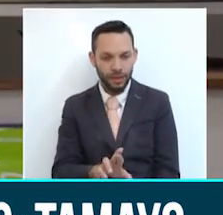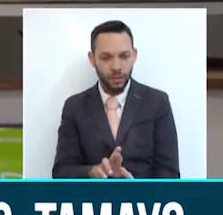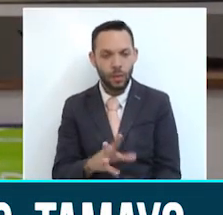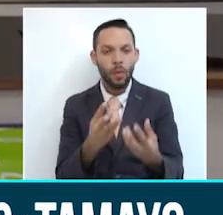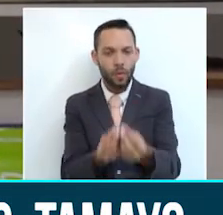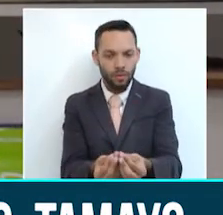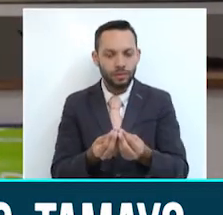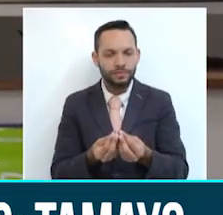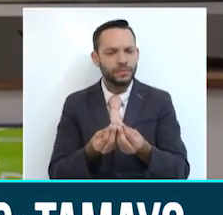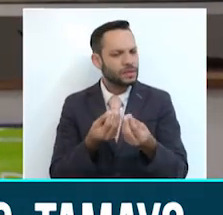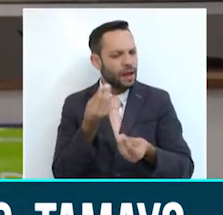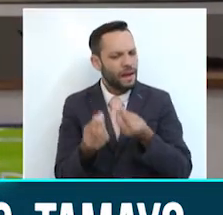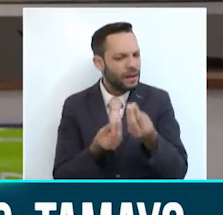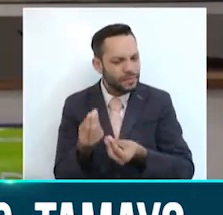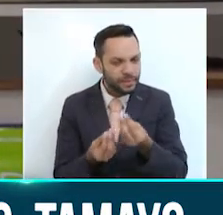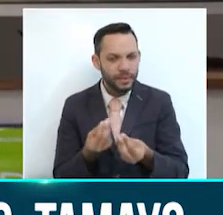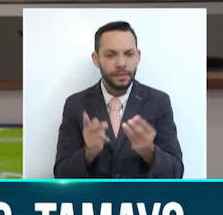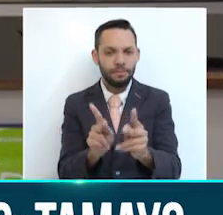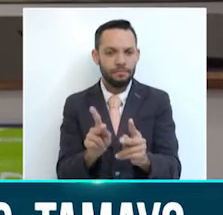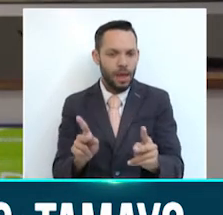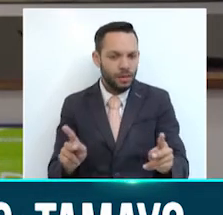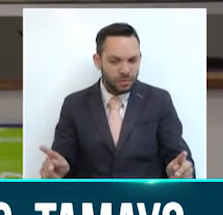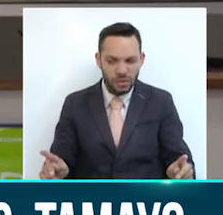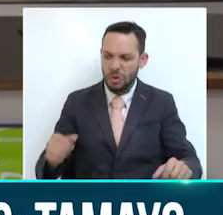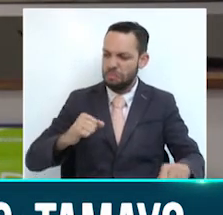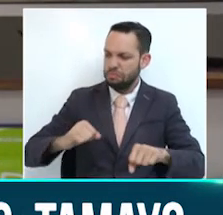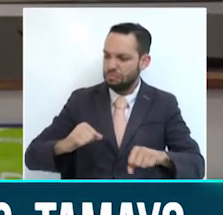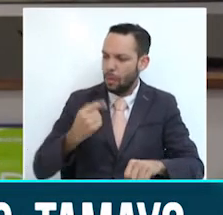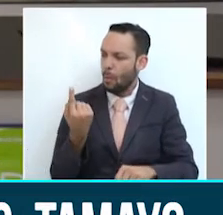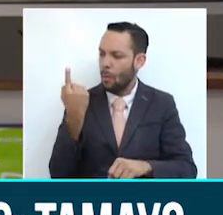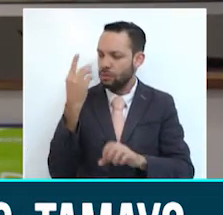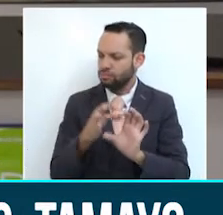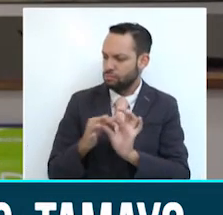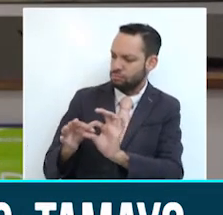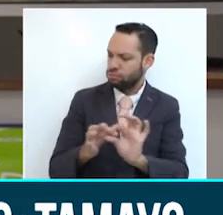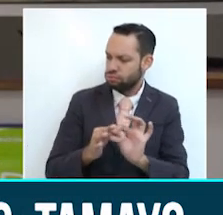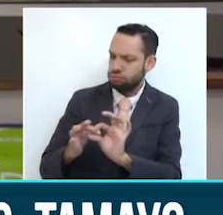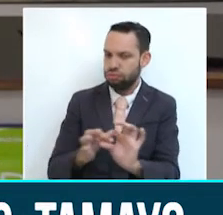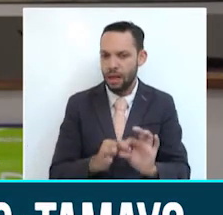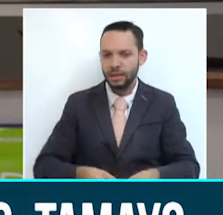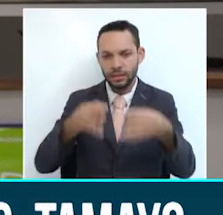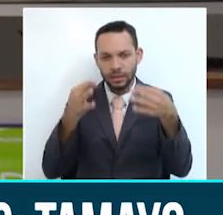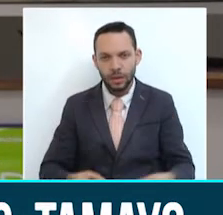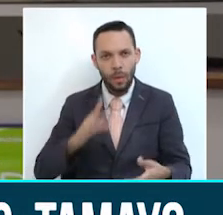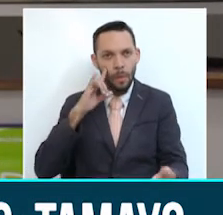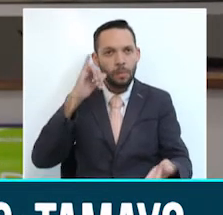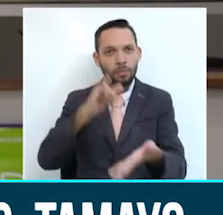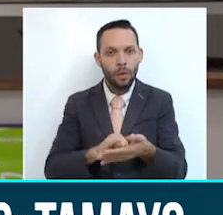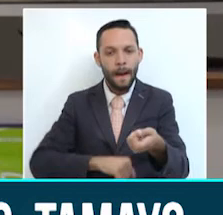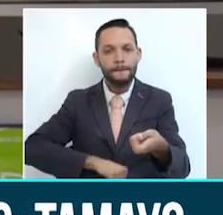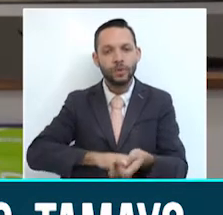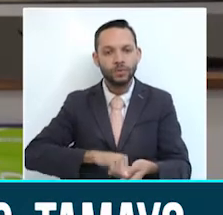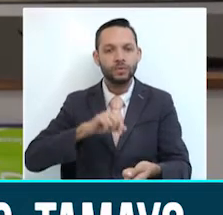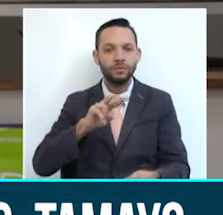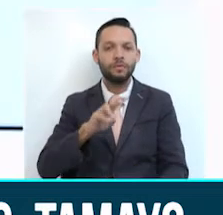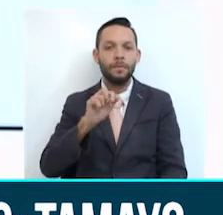matizado por personas de diferentes sectores políticos, pero que creen y le apuestan al proyecto de Víctor Manuel Tamayo.